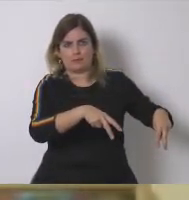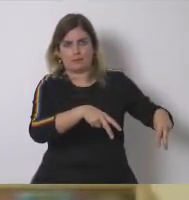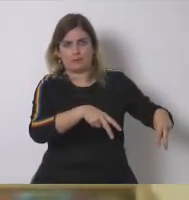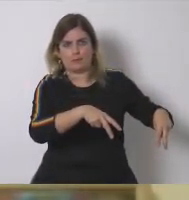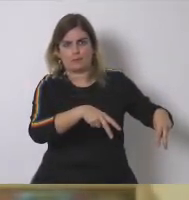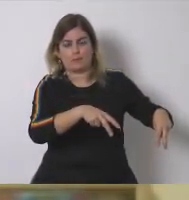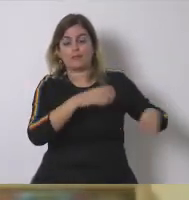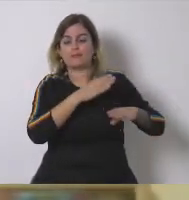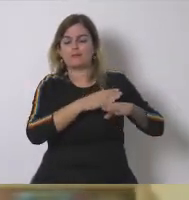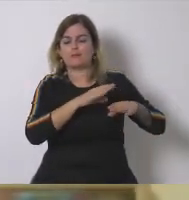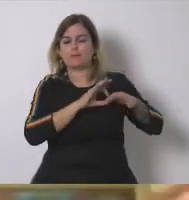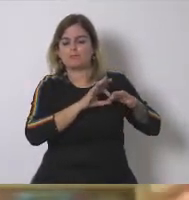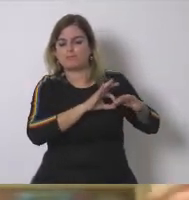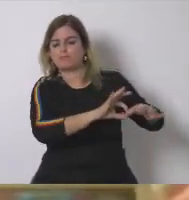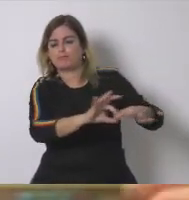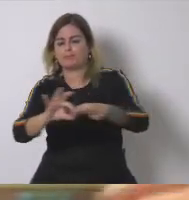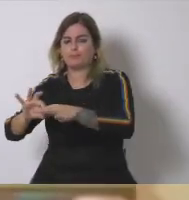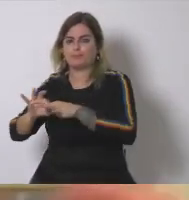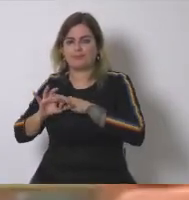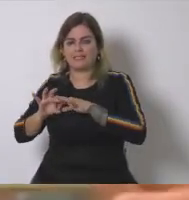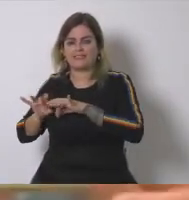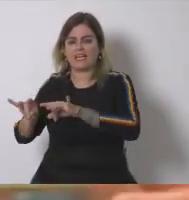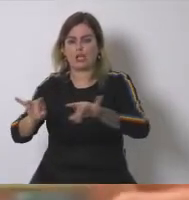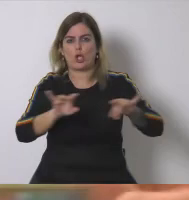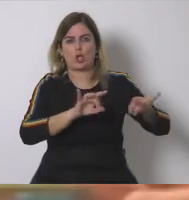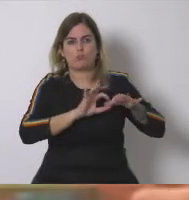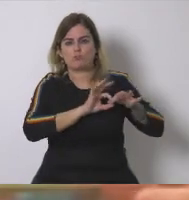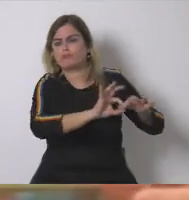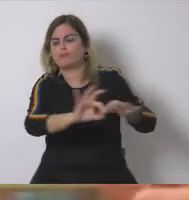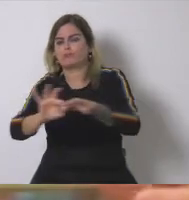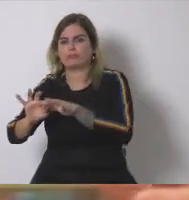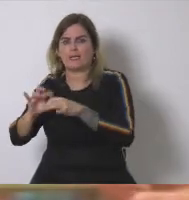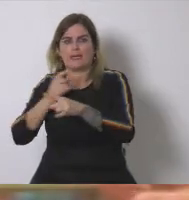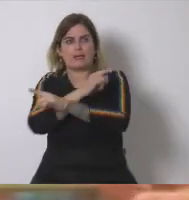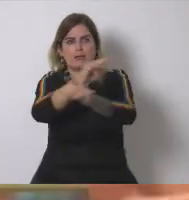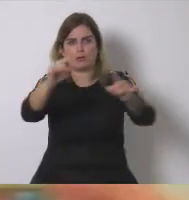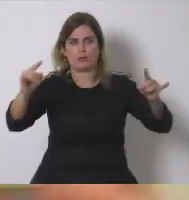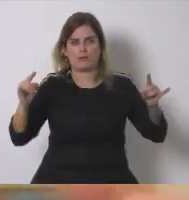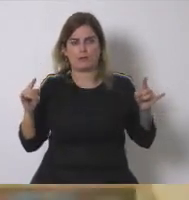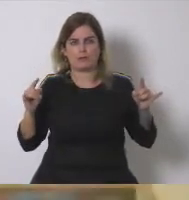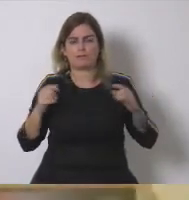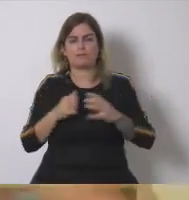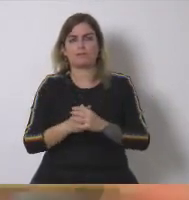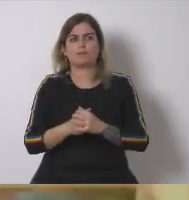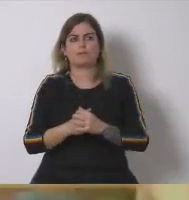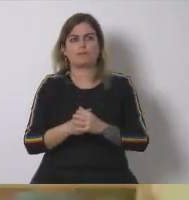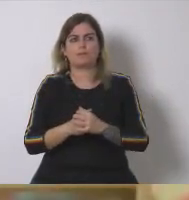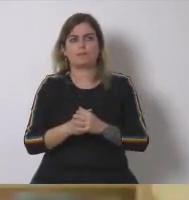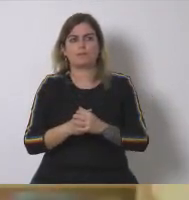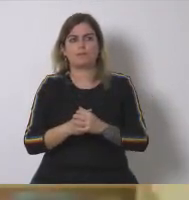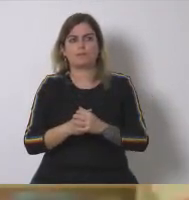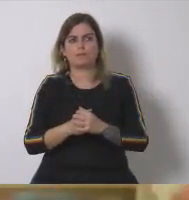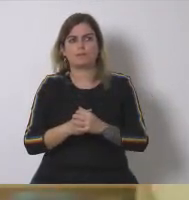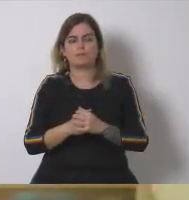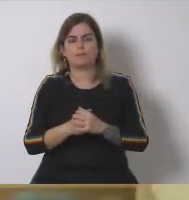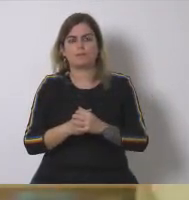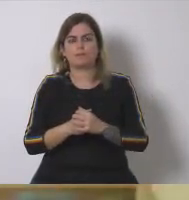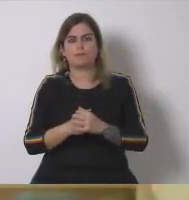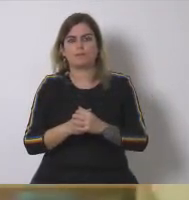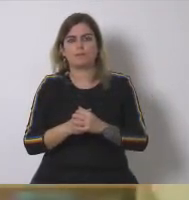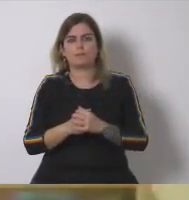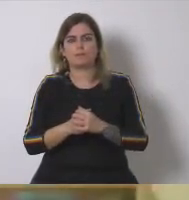ningún material exterior y en relación con el territorio y la naturaleza no sé